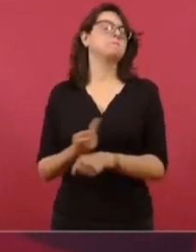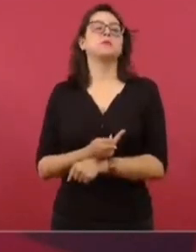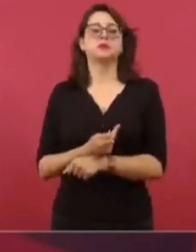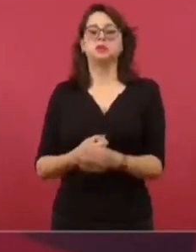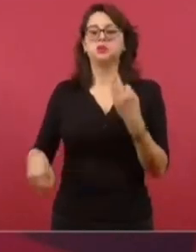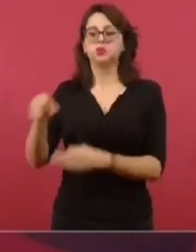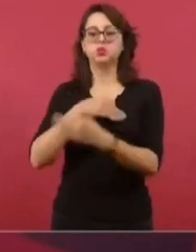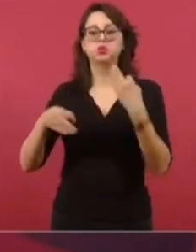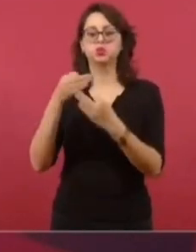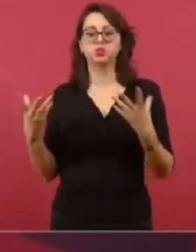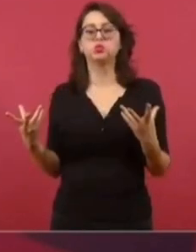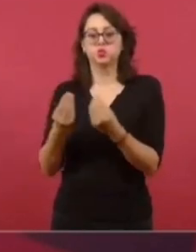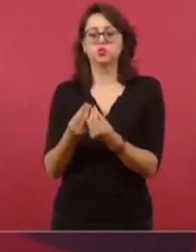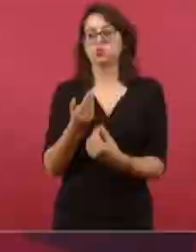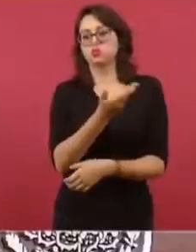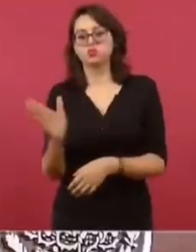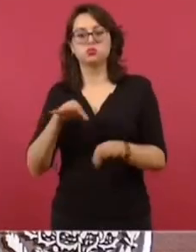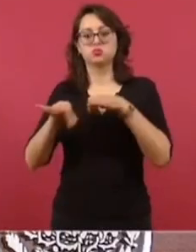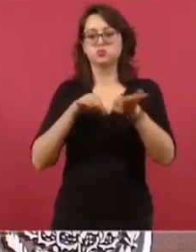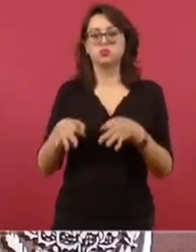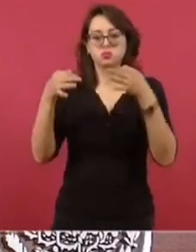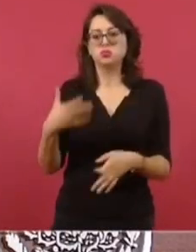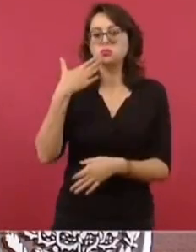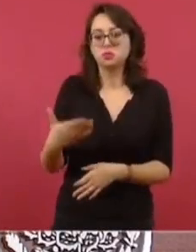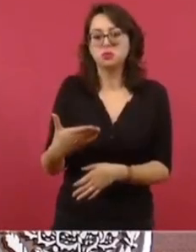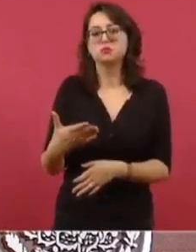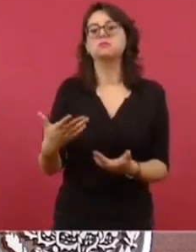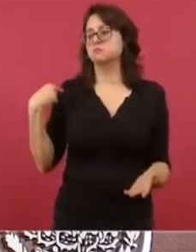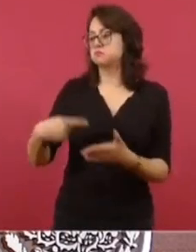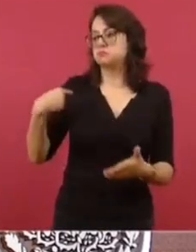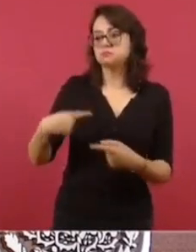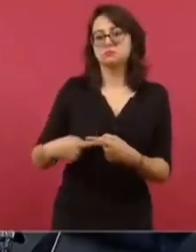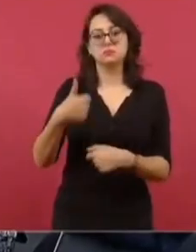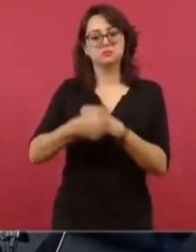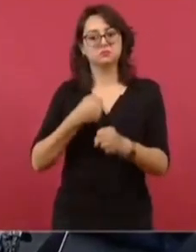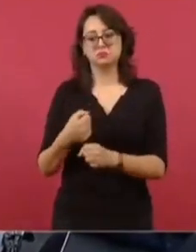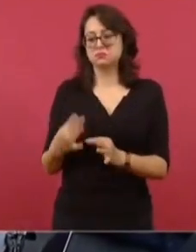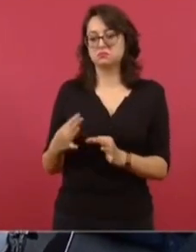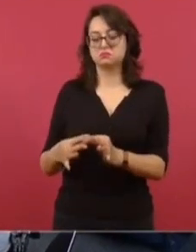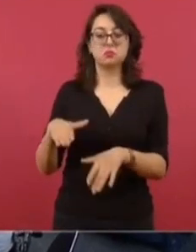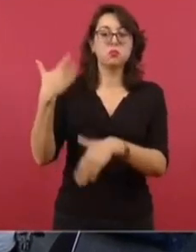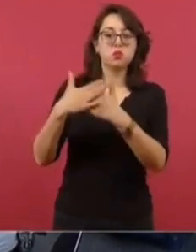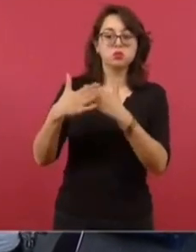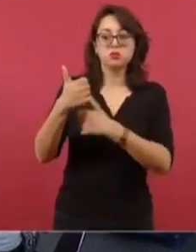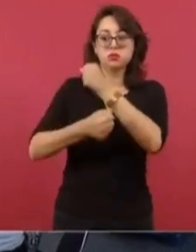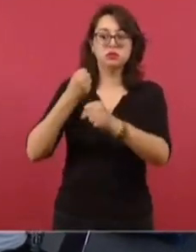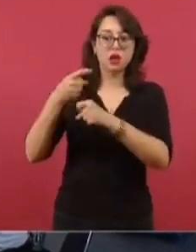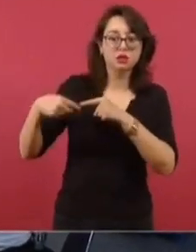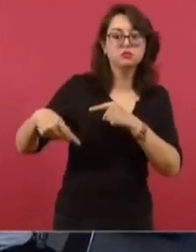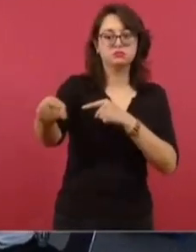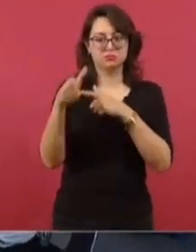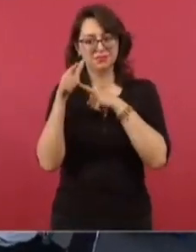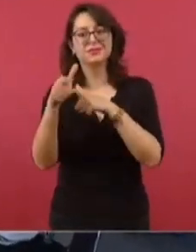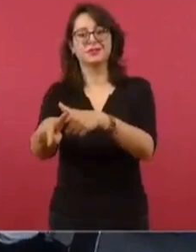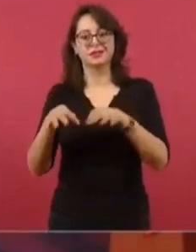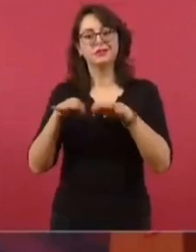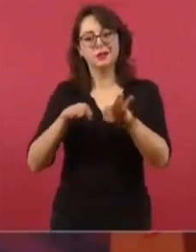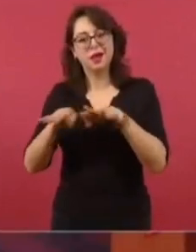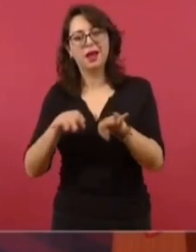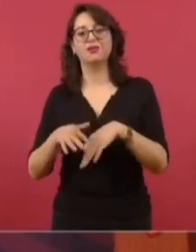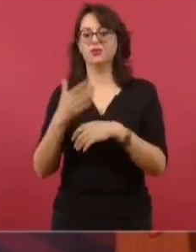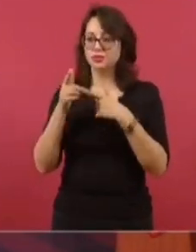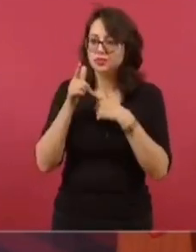acreditados. Pues van a tener posibilidad. Si son jóvenes y si lo desean. De continuar ayudando. Porque no es el cargo